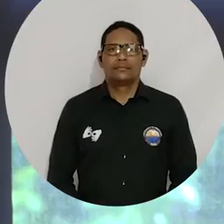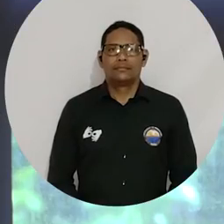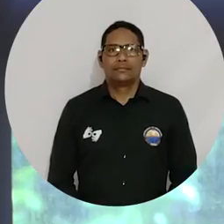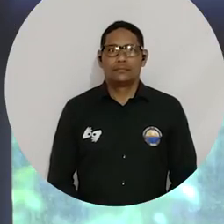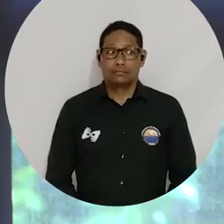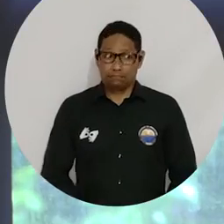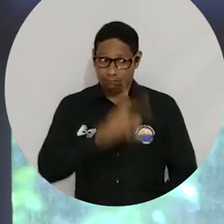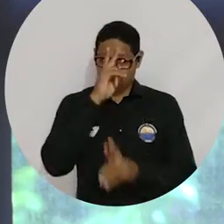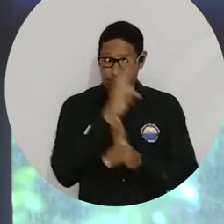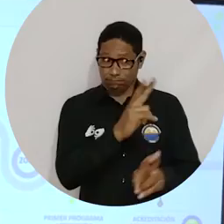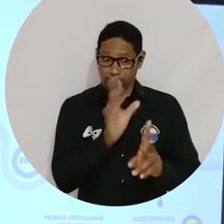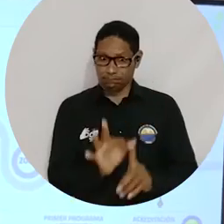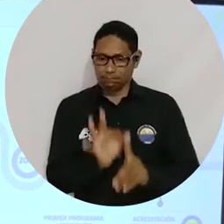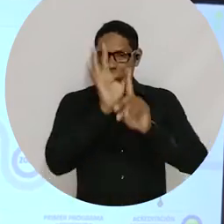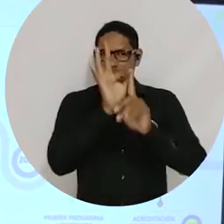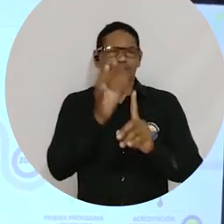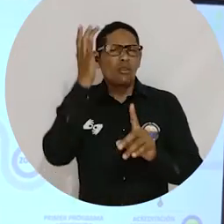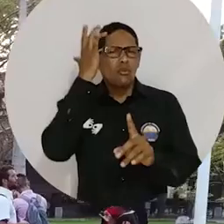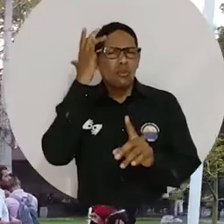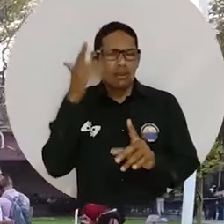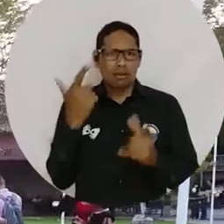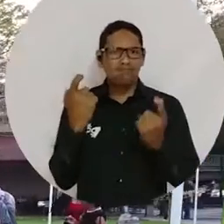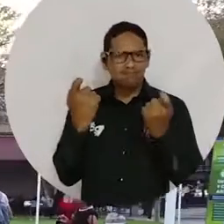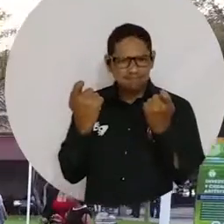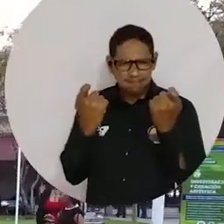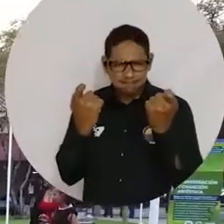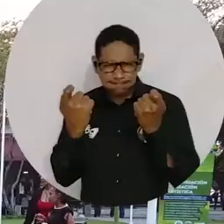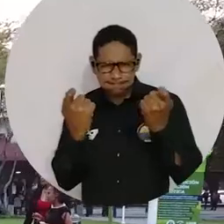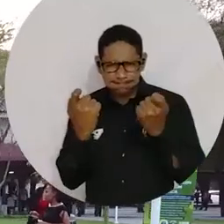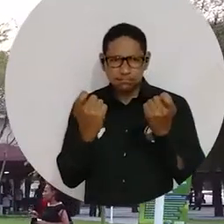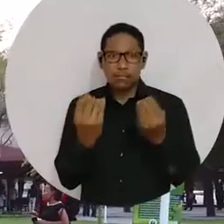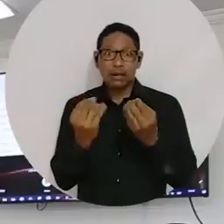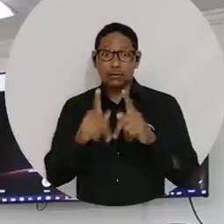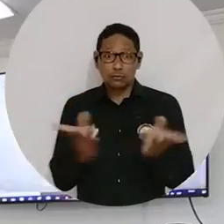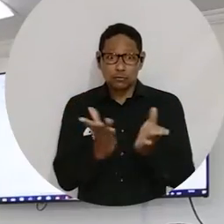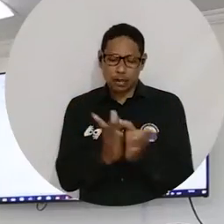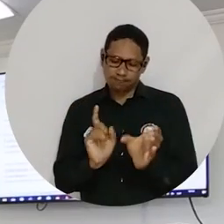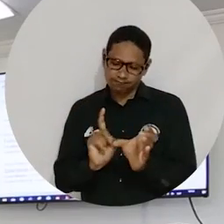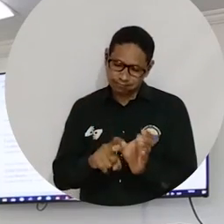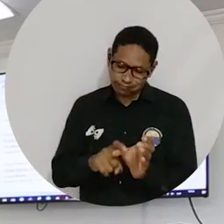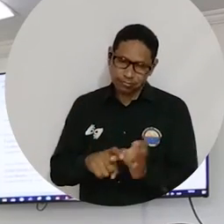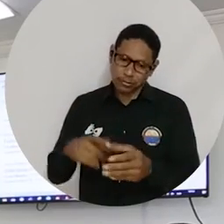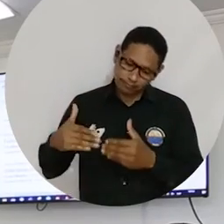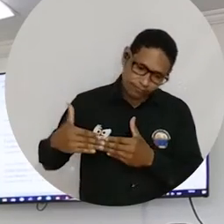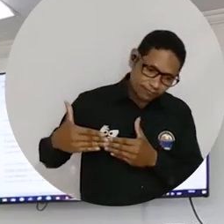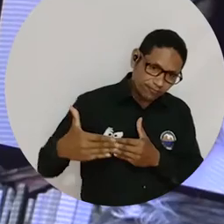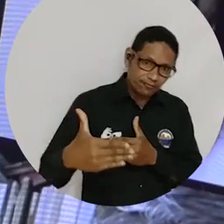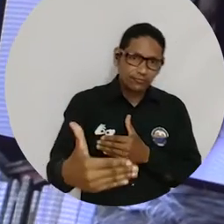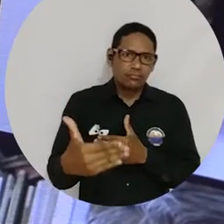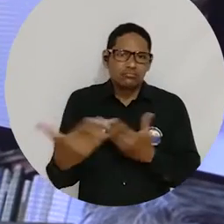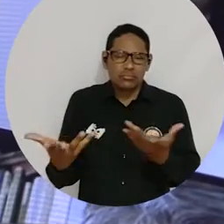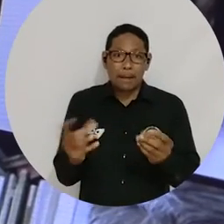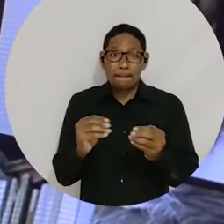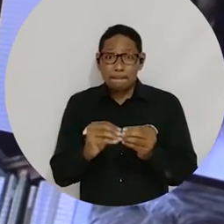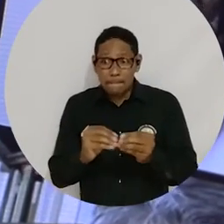El reconocimiento fue otorgado por la Estrategia Integral de Bienestar para la Permanencia Académica, que fue postulada en la Convocatoria de Buenas Prácticas,